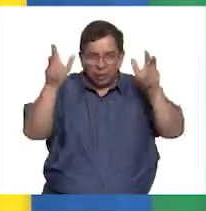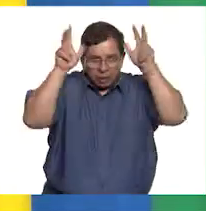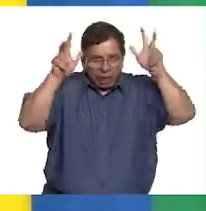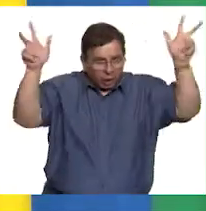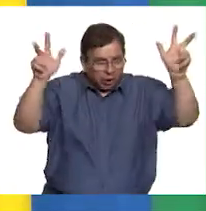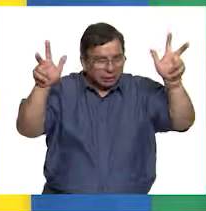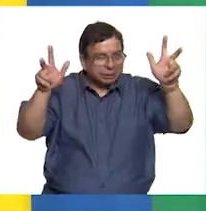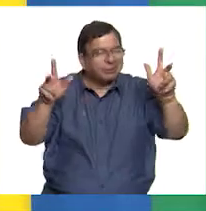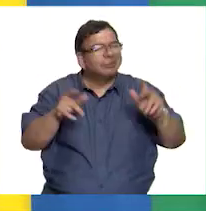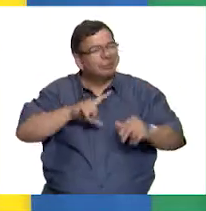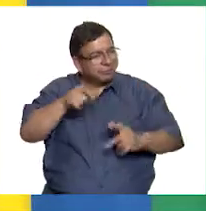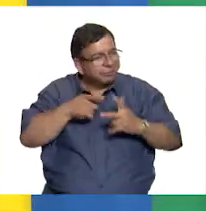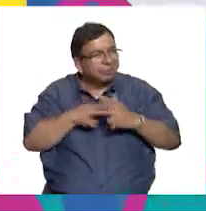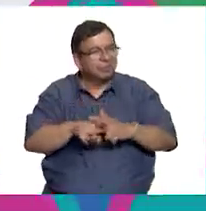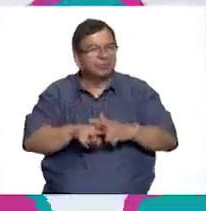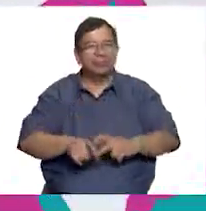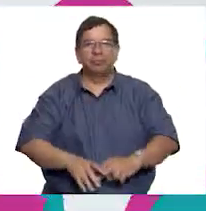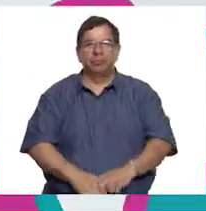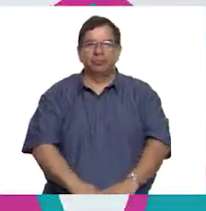y comenzamos!